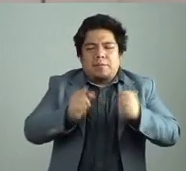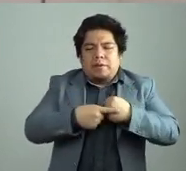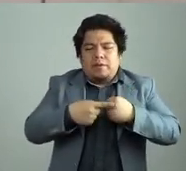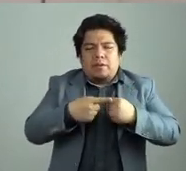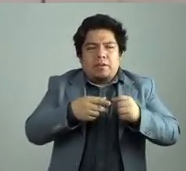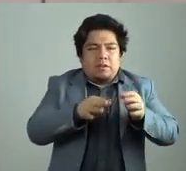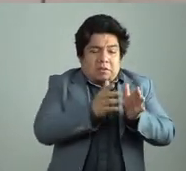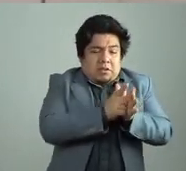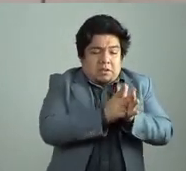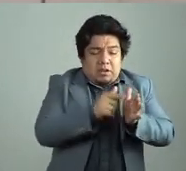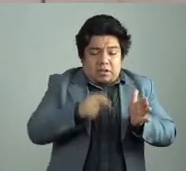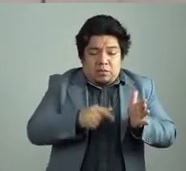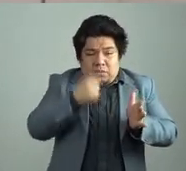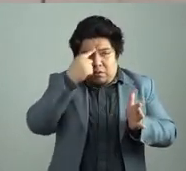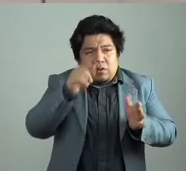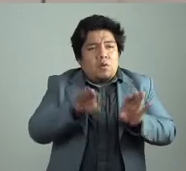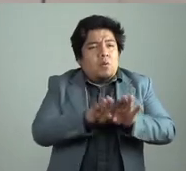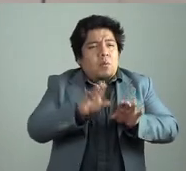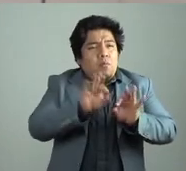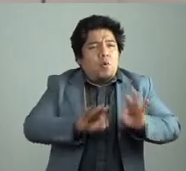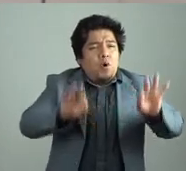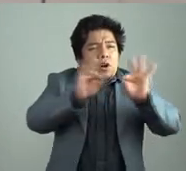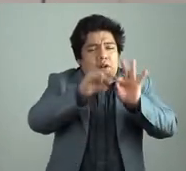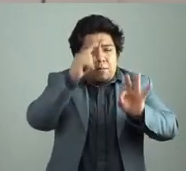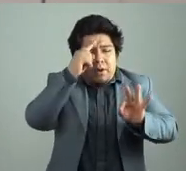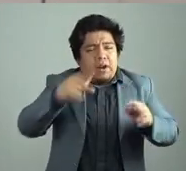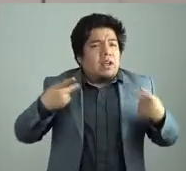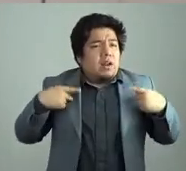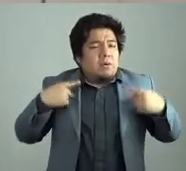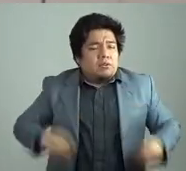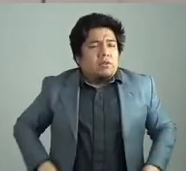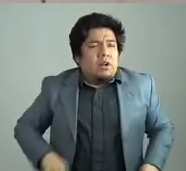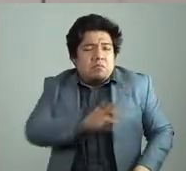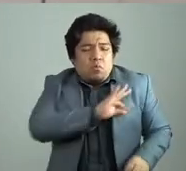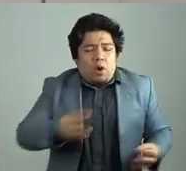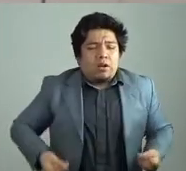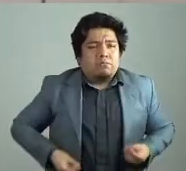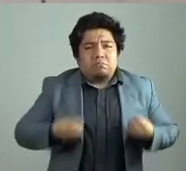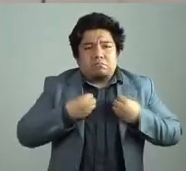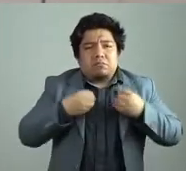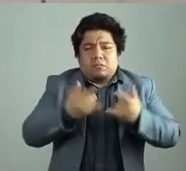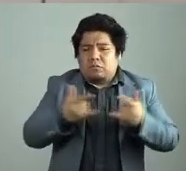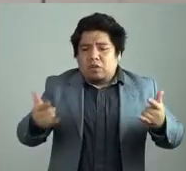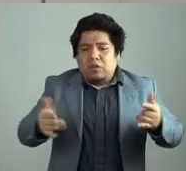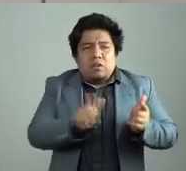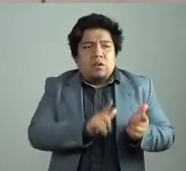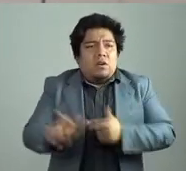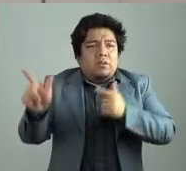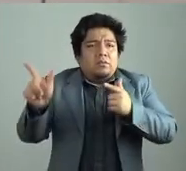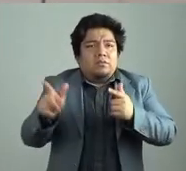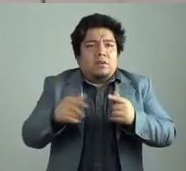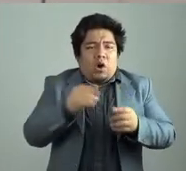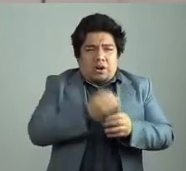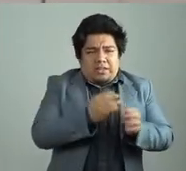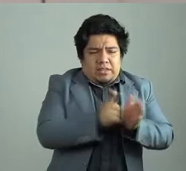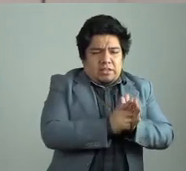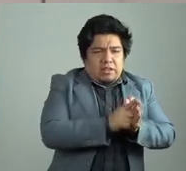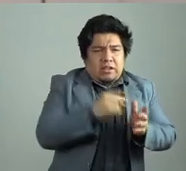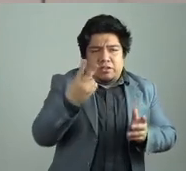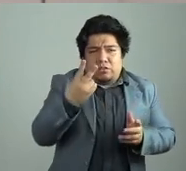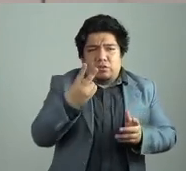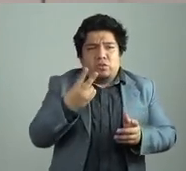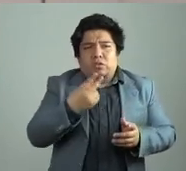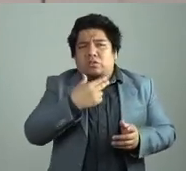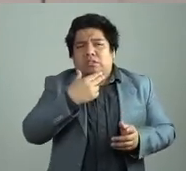la existencia. Precisamente hay un libro que estoy haciendo ahora donde dos hermanos ciegos y sordos, ¿no? Ella escribe,